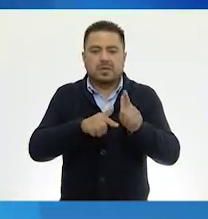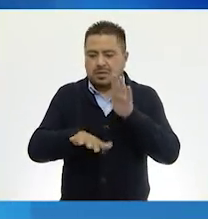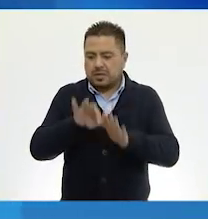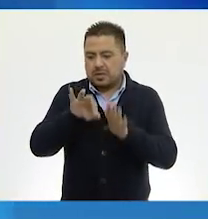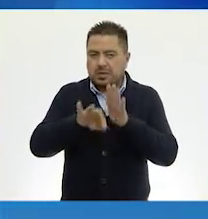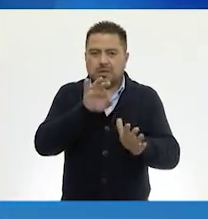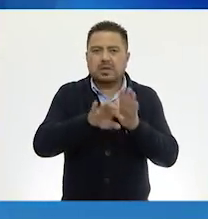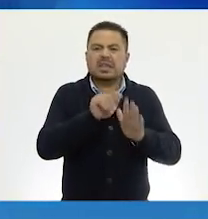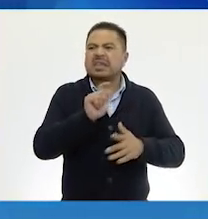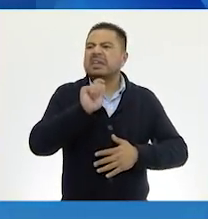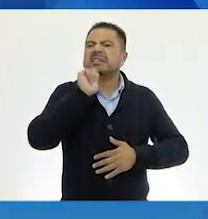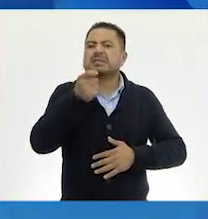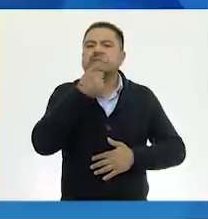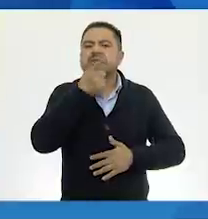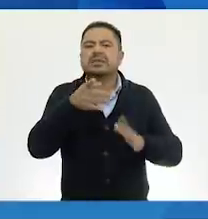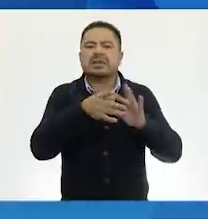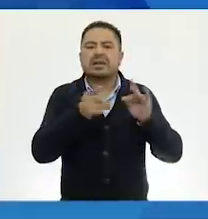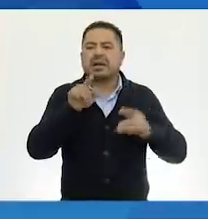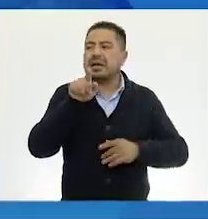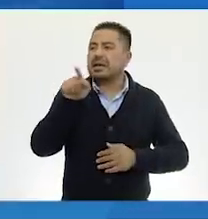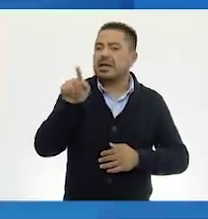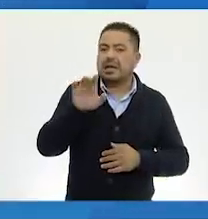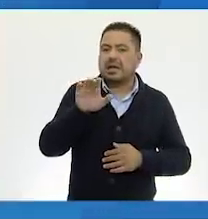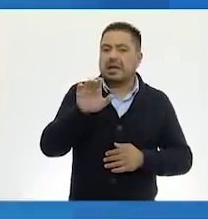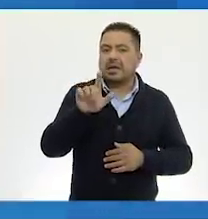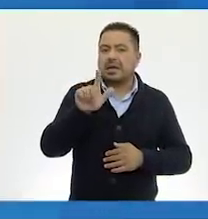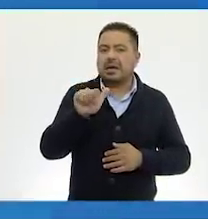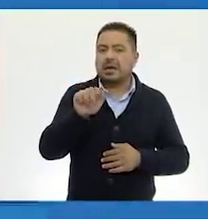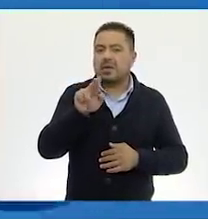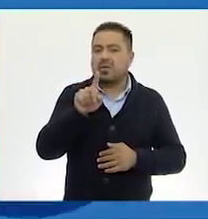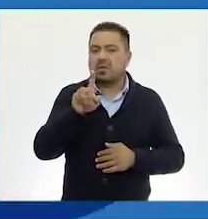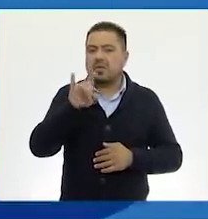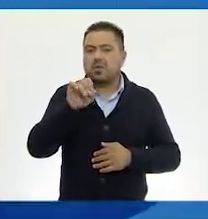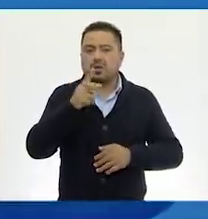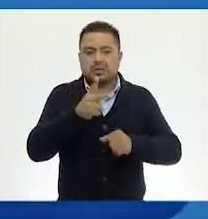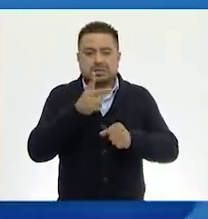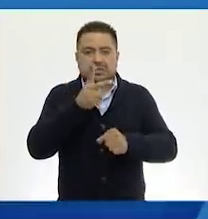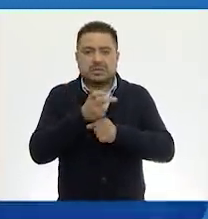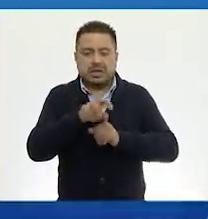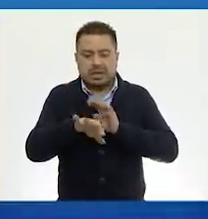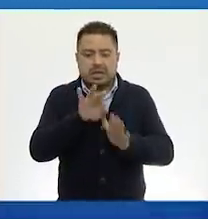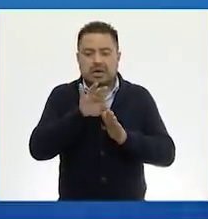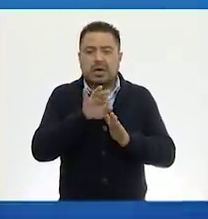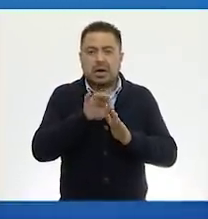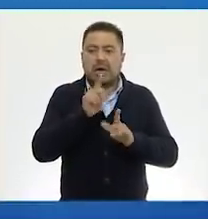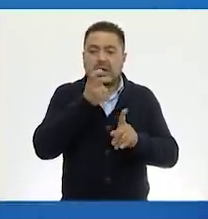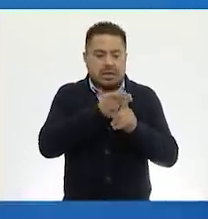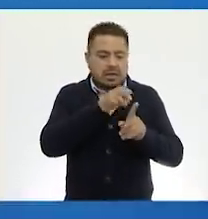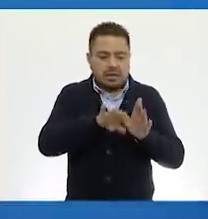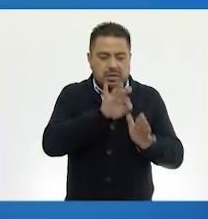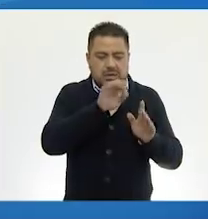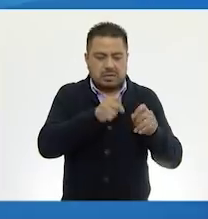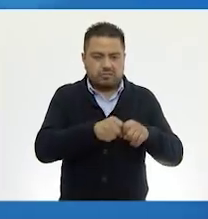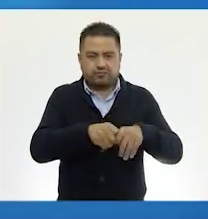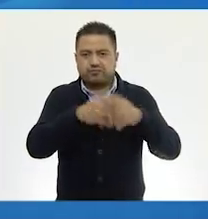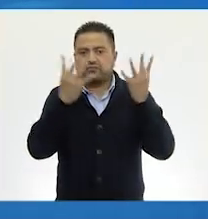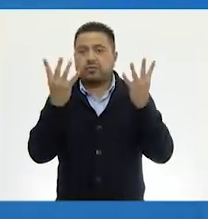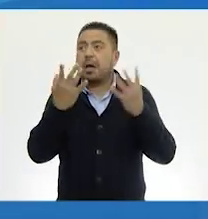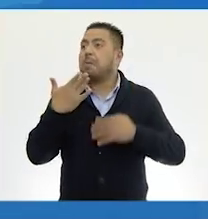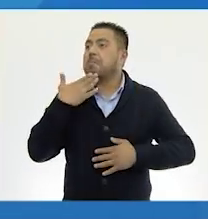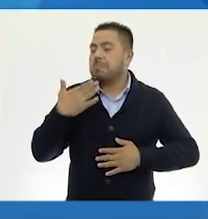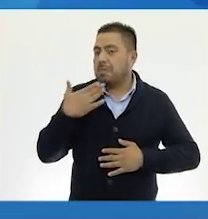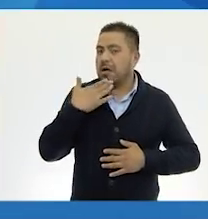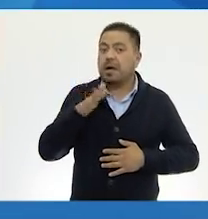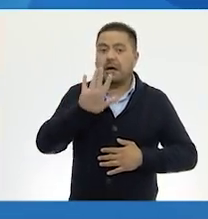que decía Claudio. Bien, en la segunda vuelta, Claudio toma estas tarjetas. Muy bien.